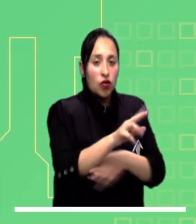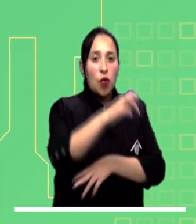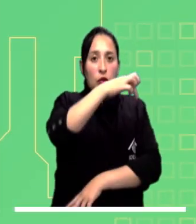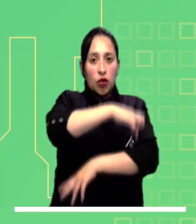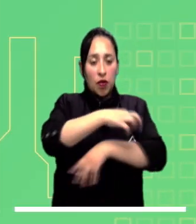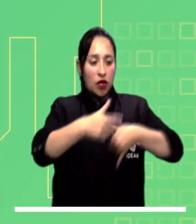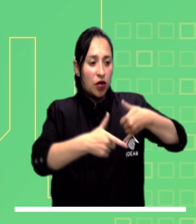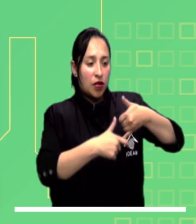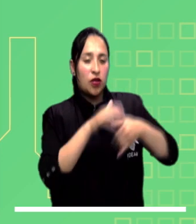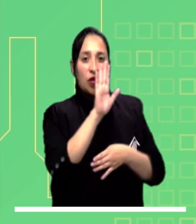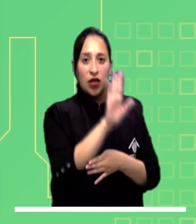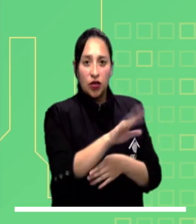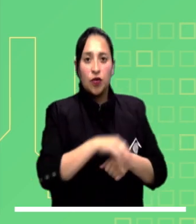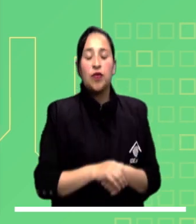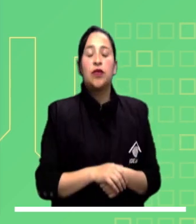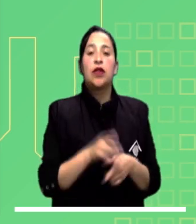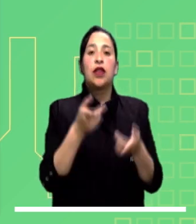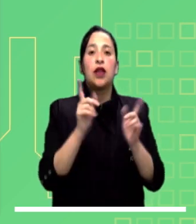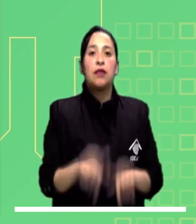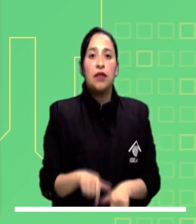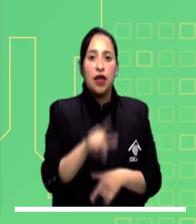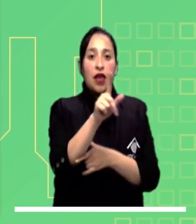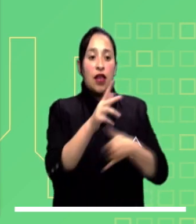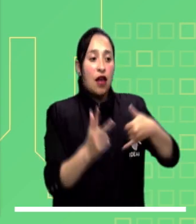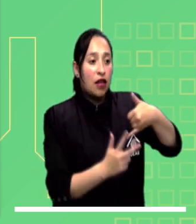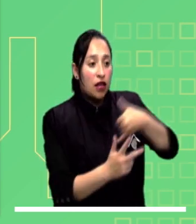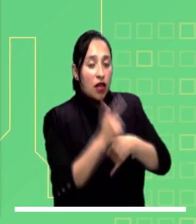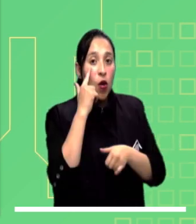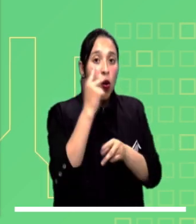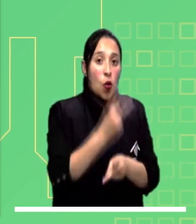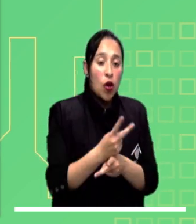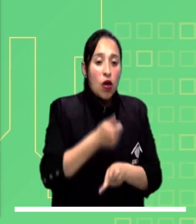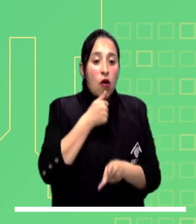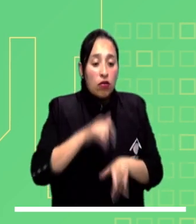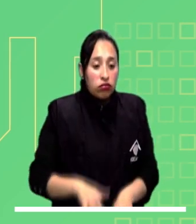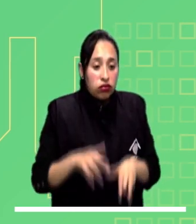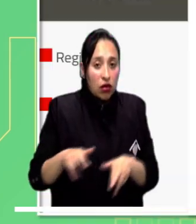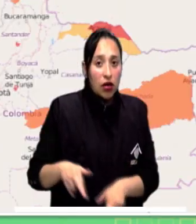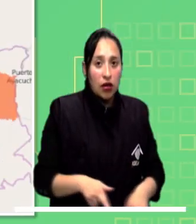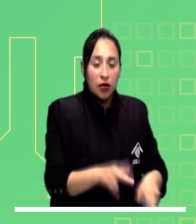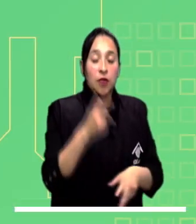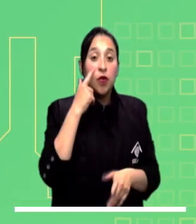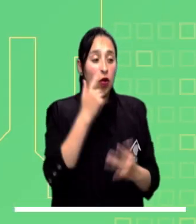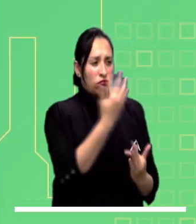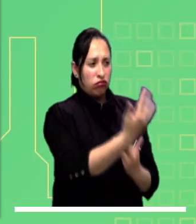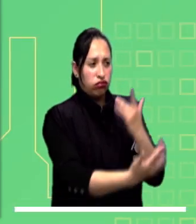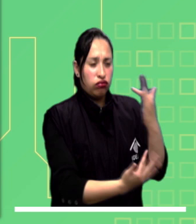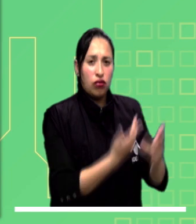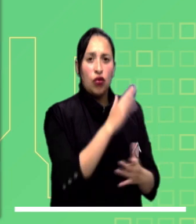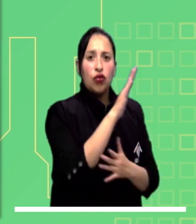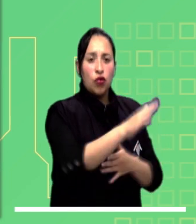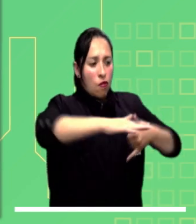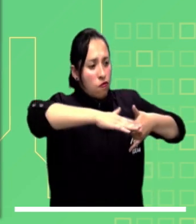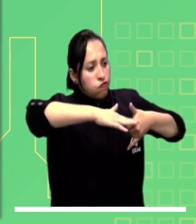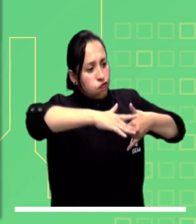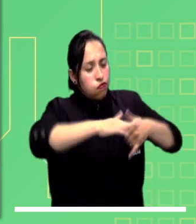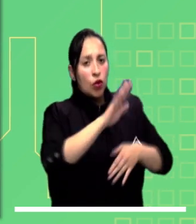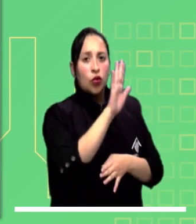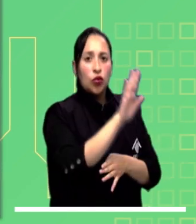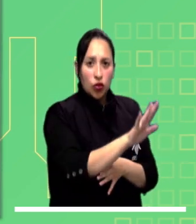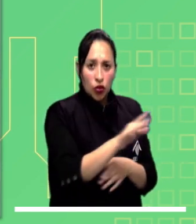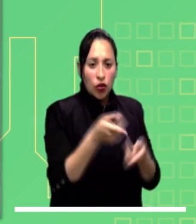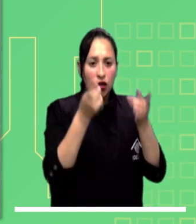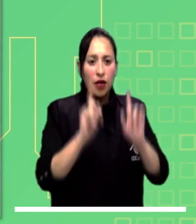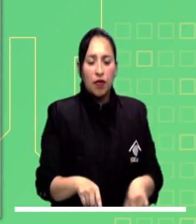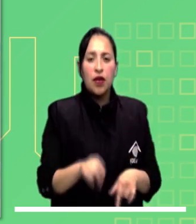a los altos niveles en los ríos Amazonas y Putumayo en la Amazonía, Inare y Lebrija en la región andina. Continúan en alerta de